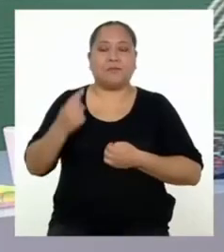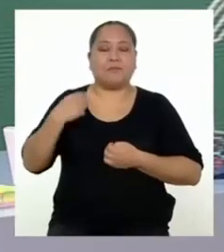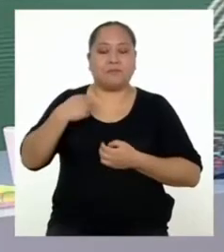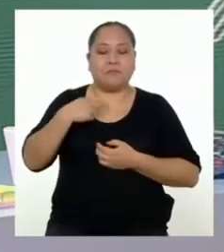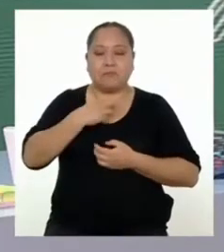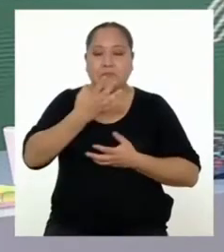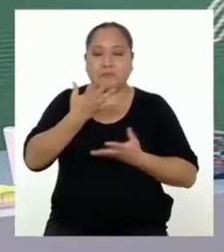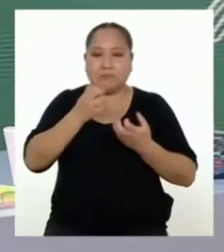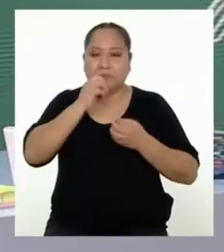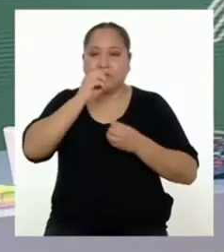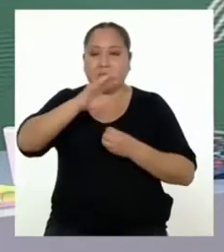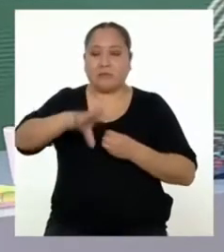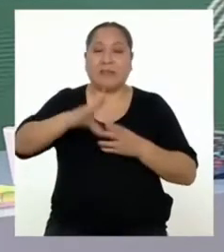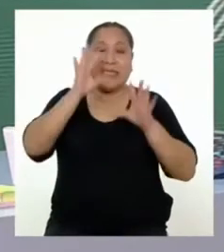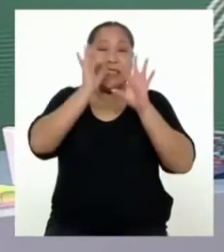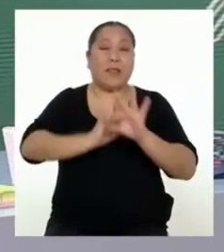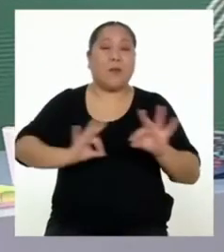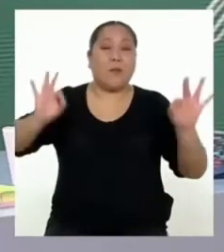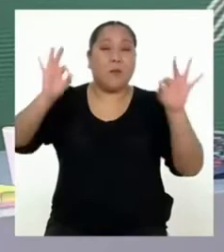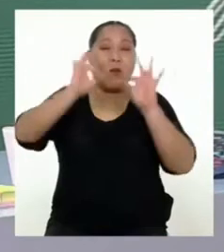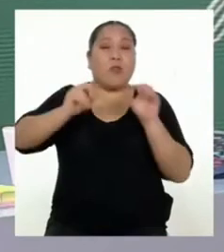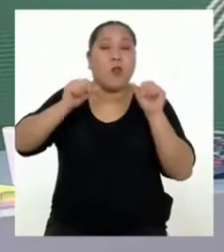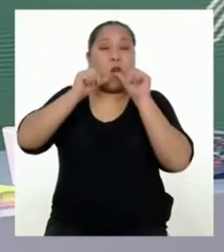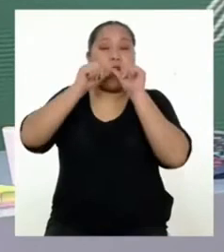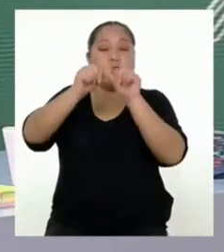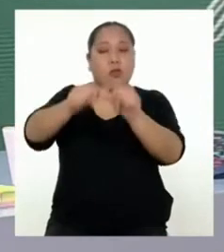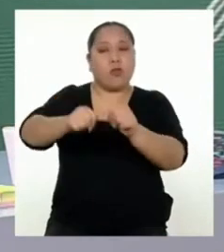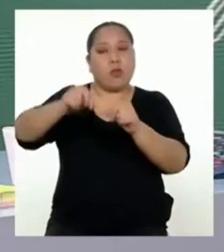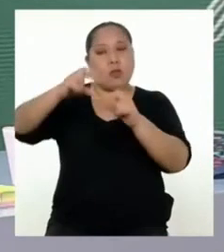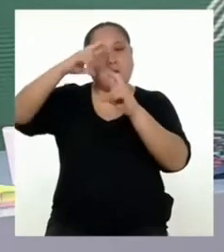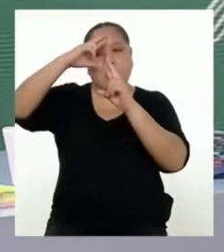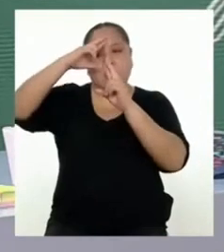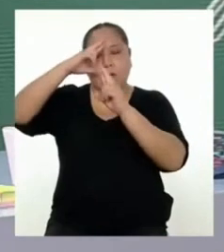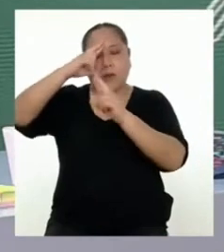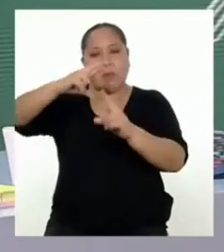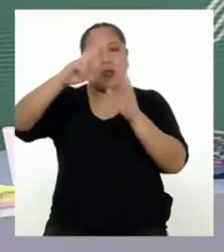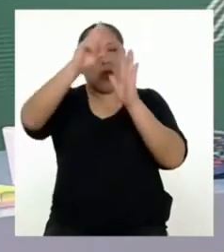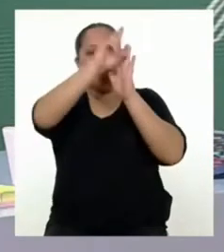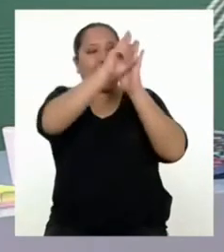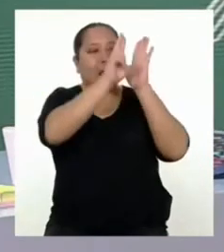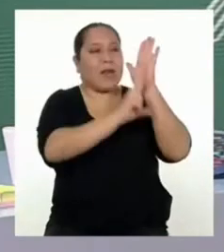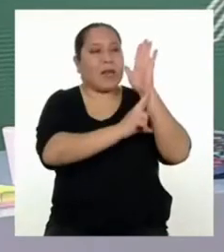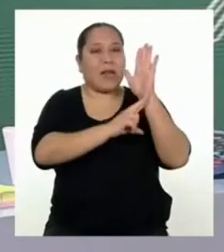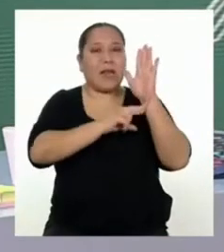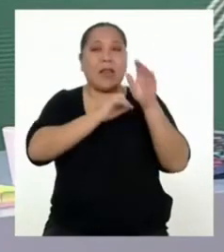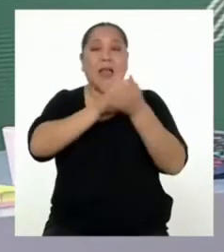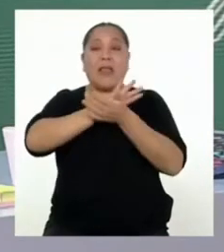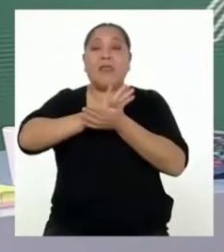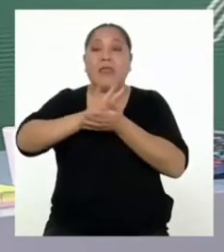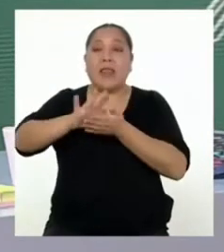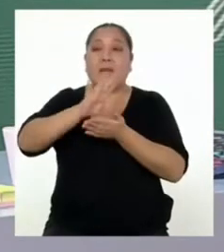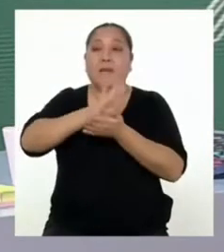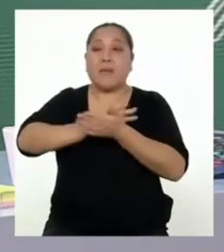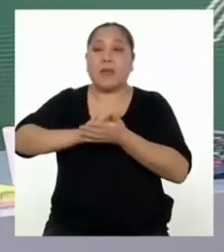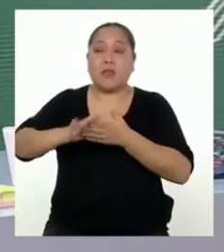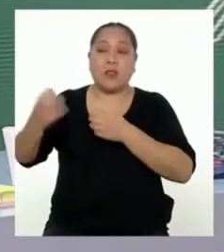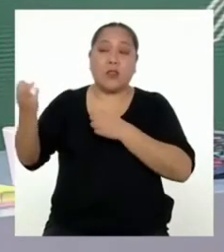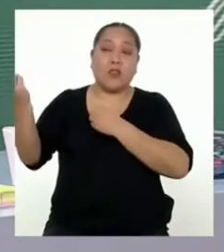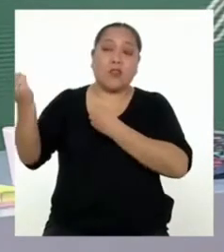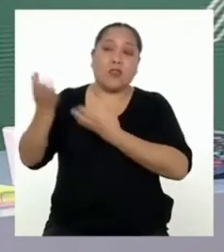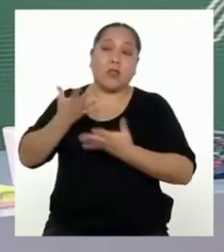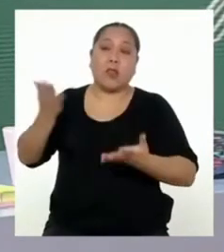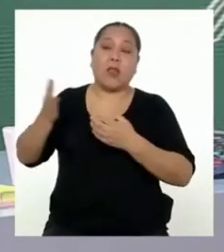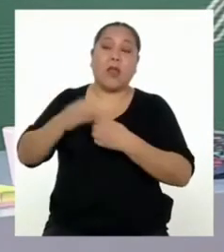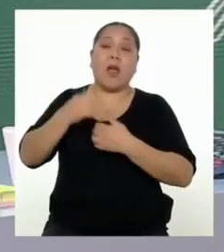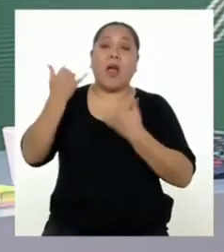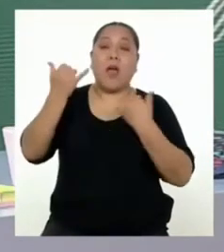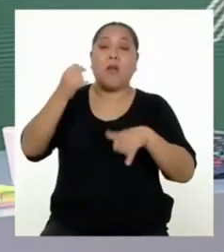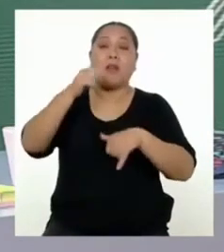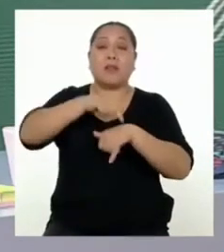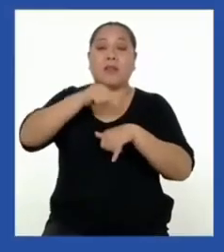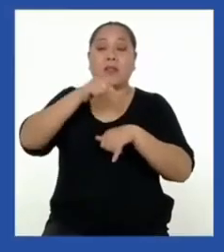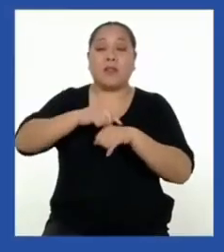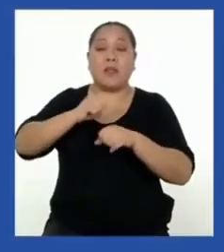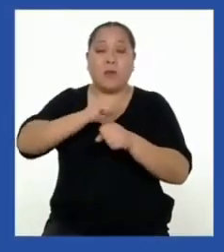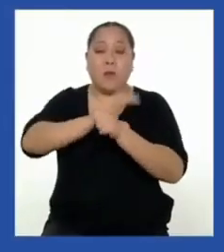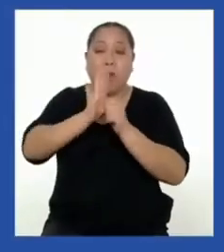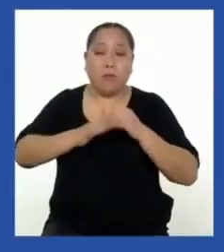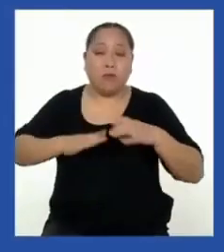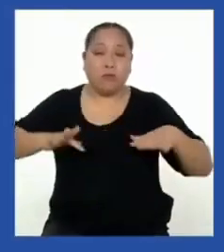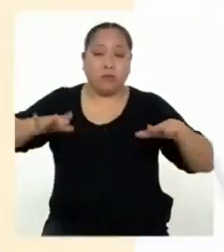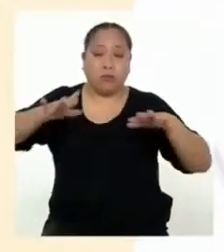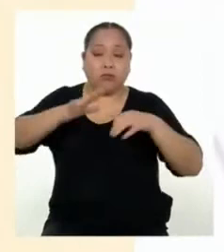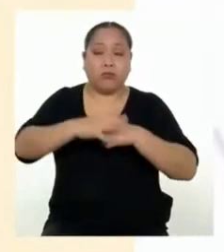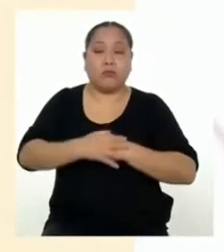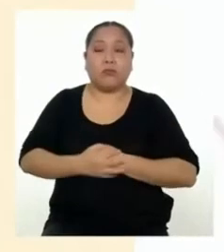Quería remarcar lo importante de seguir los protocolos de limpieza que nos han recomendado ahora que estamos en esta situación de pandemia.